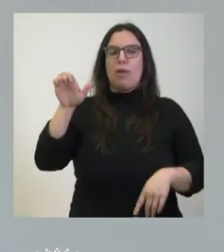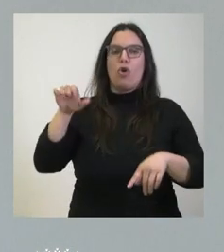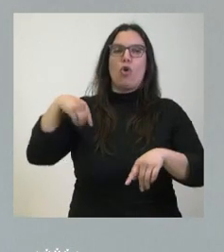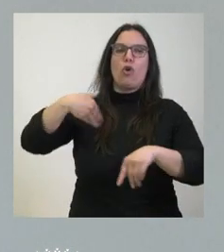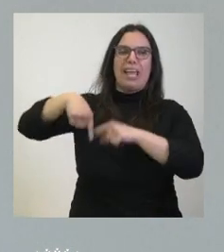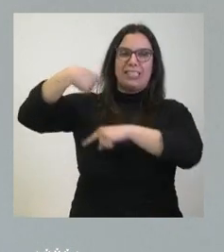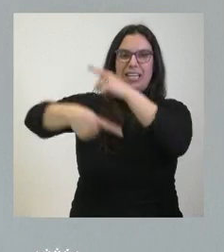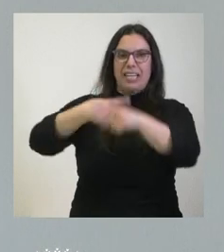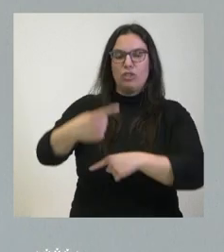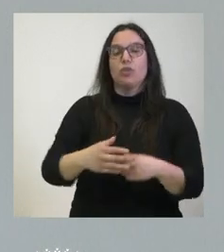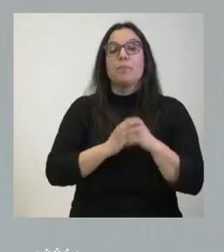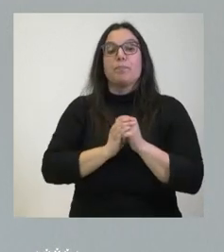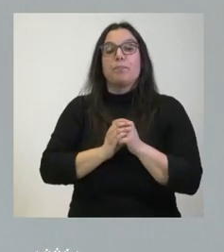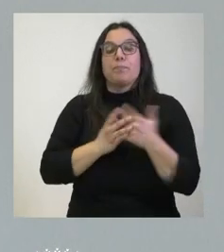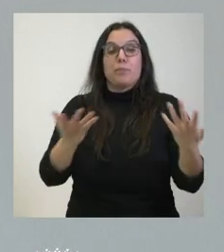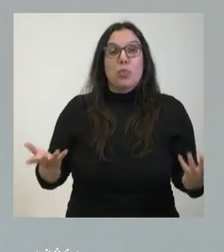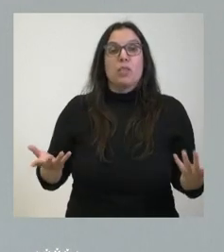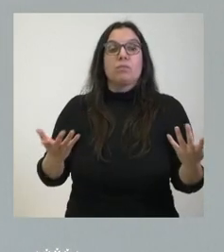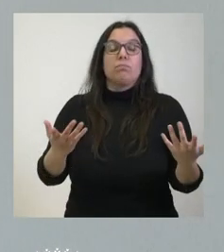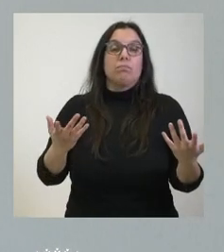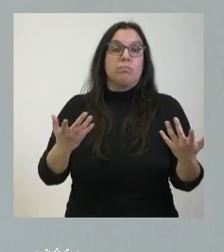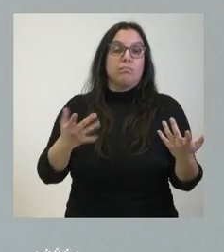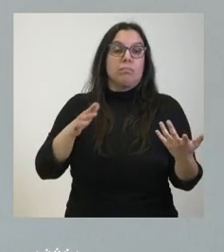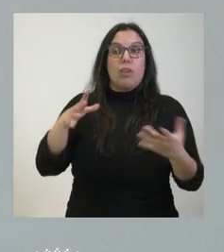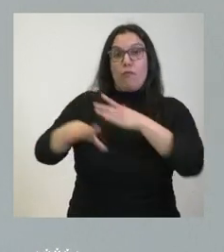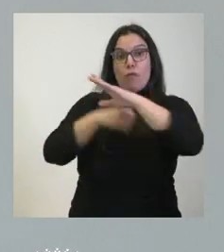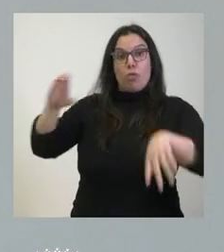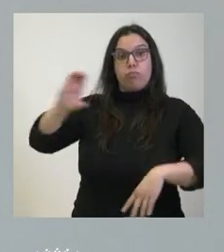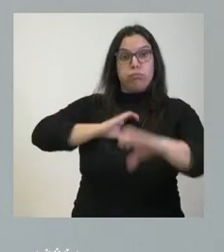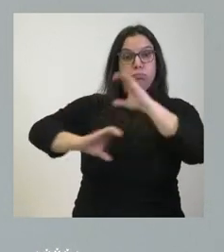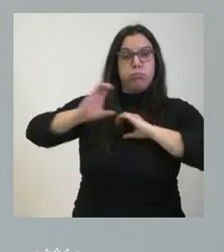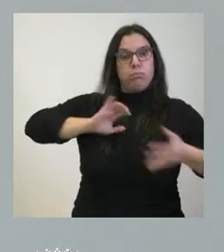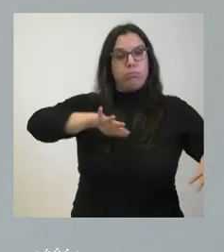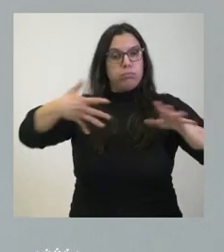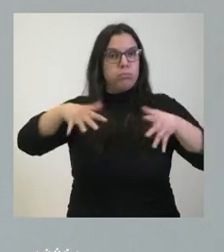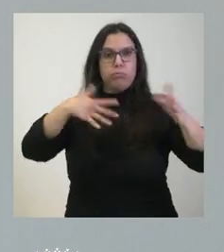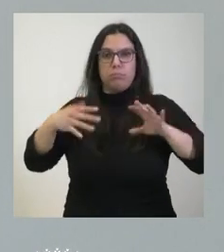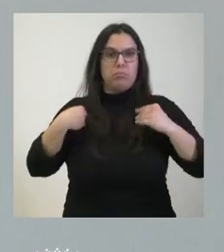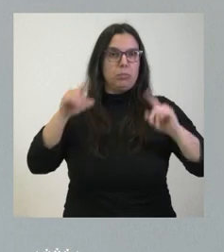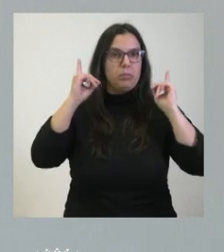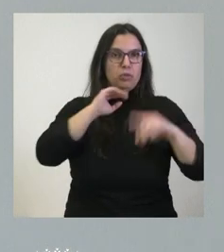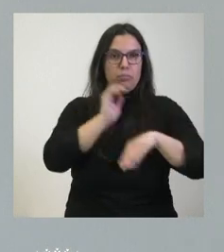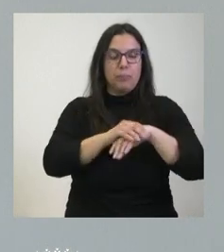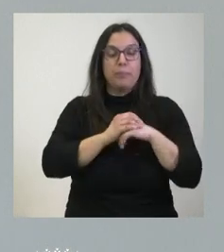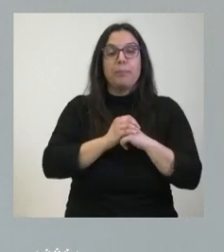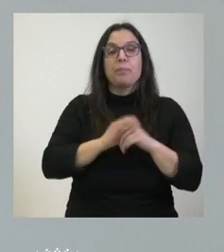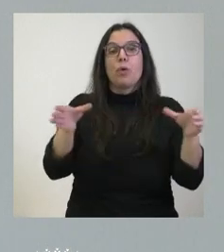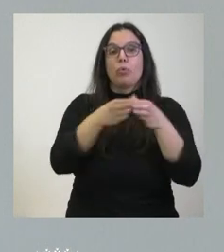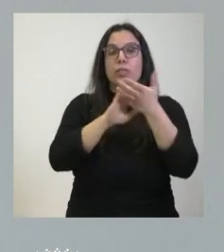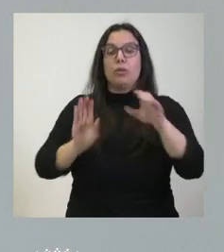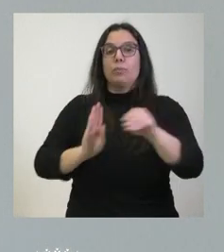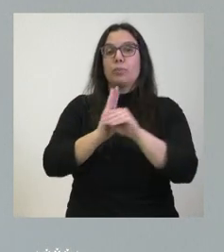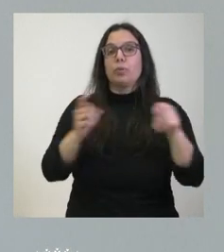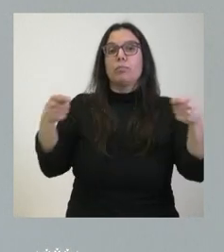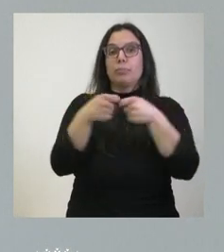Europea desde ese punto de vista seguimos con la ejecución de estos fondos en los términos que estaba previsto la Junta de Castilla y Laporta el 80